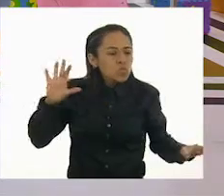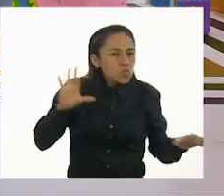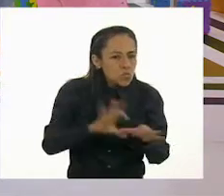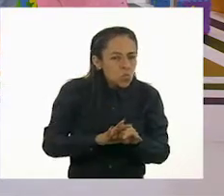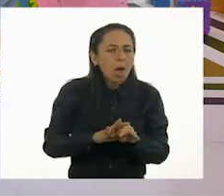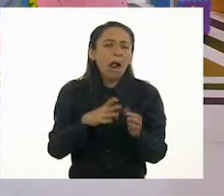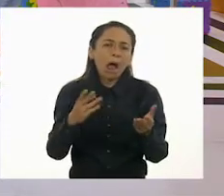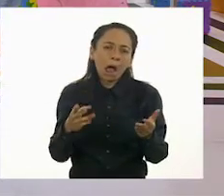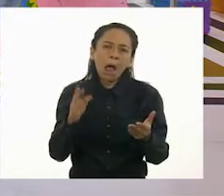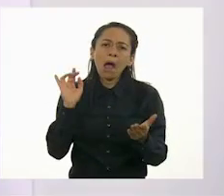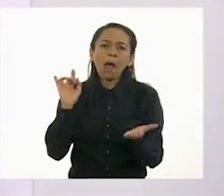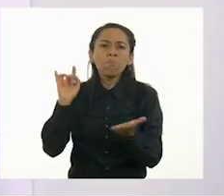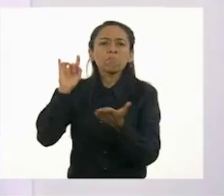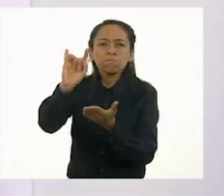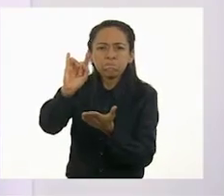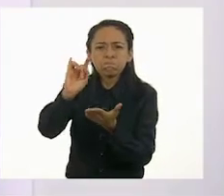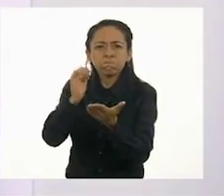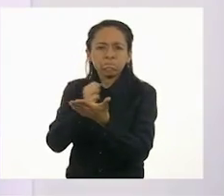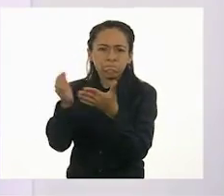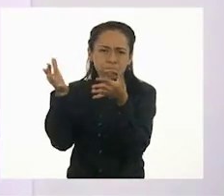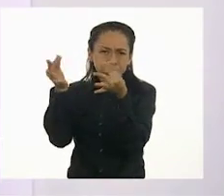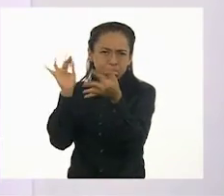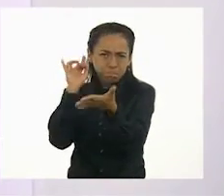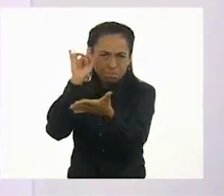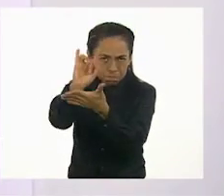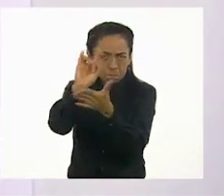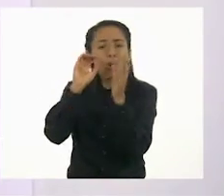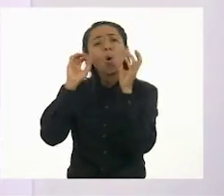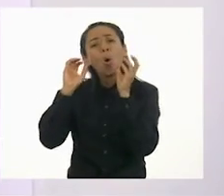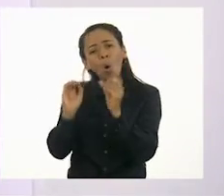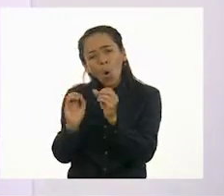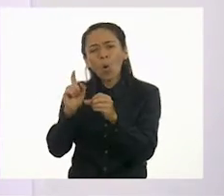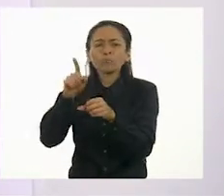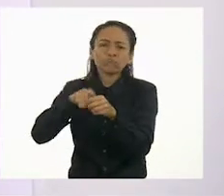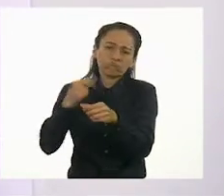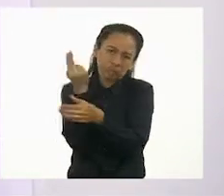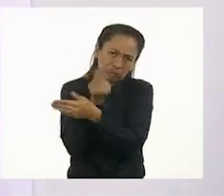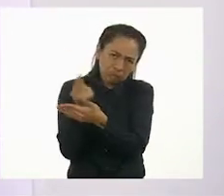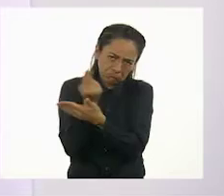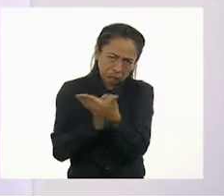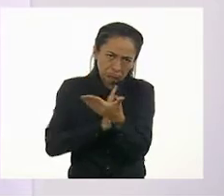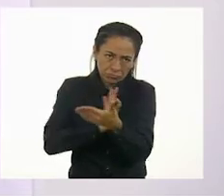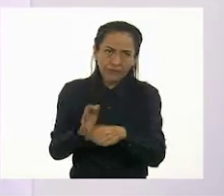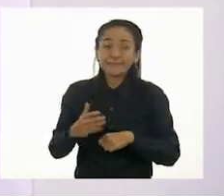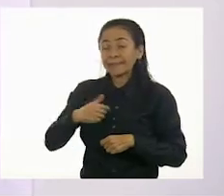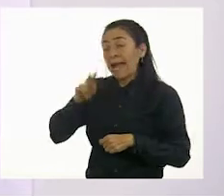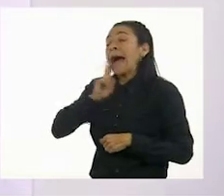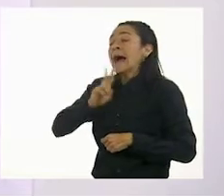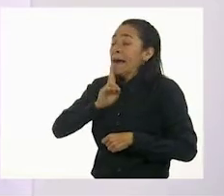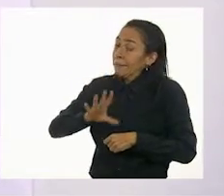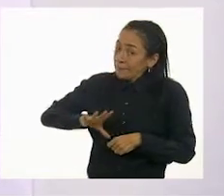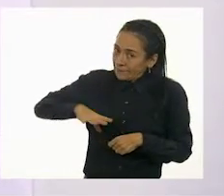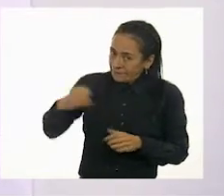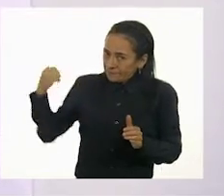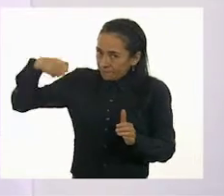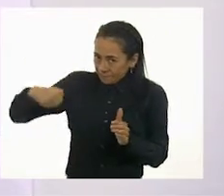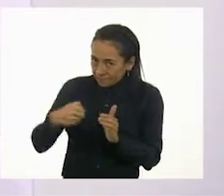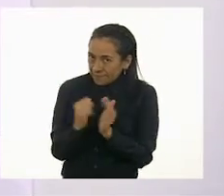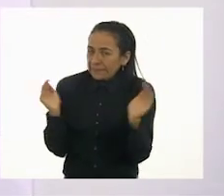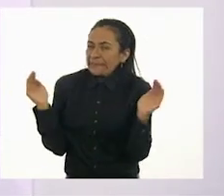o dibujarla. Y yo voy a intentar dibujar una vaquita marina. ¡Ay, qué bonito te está quedando!